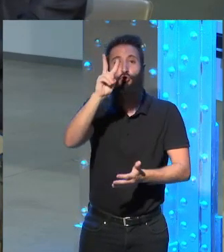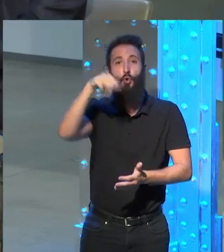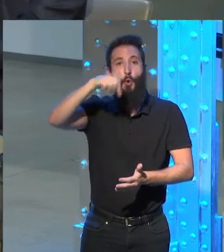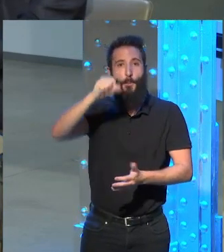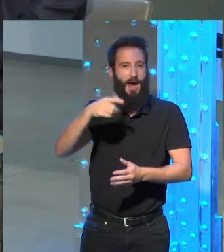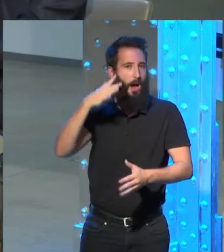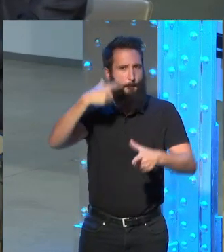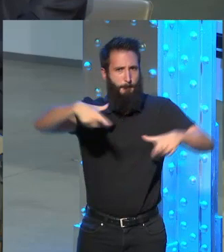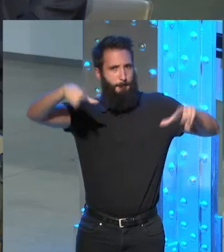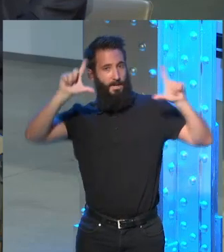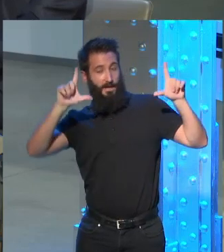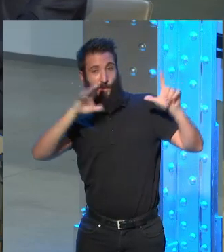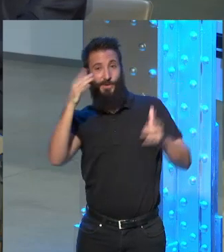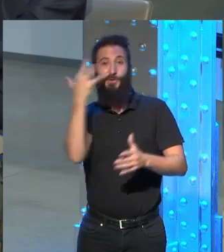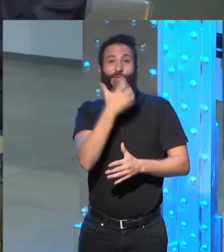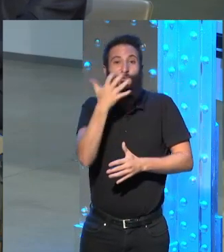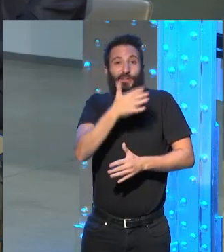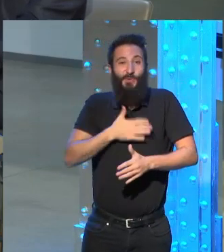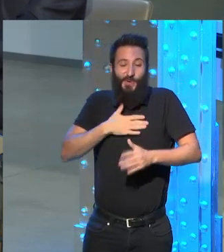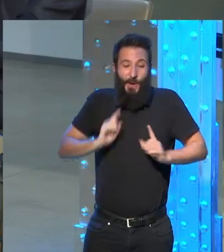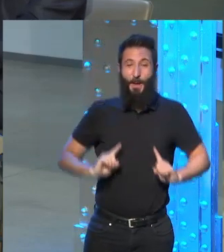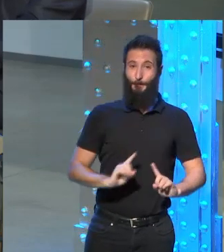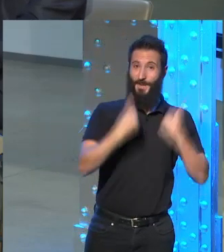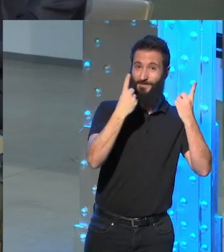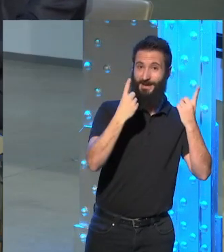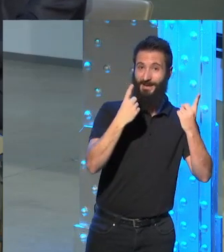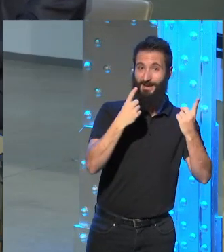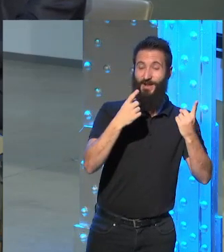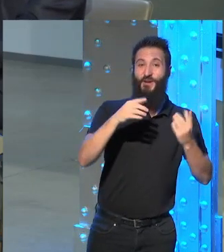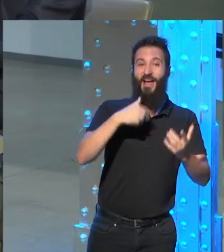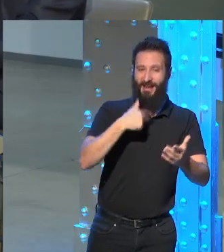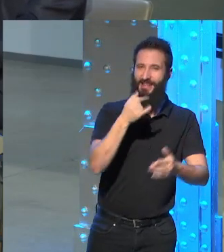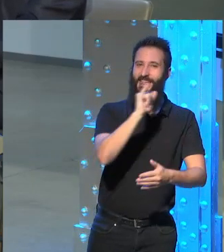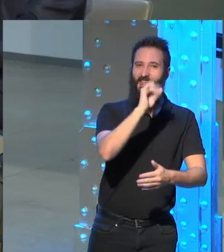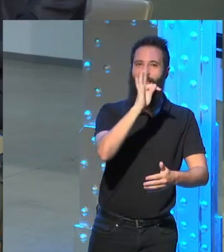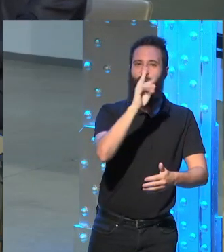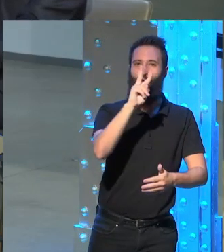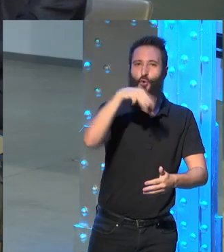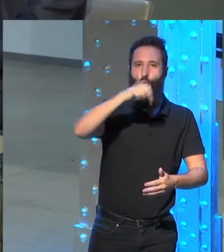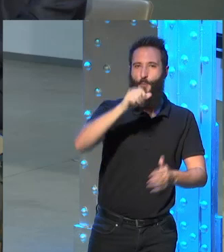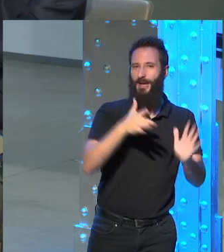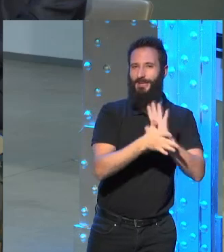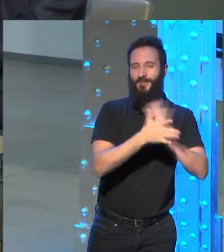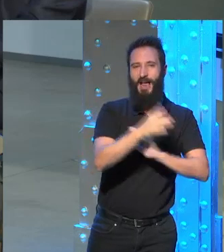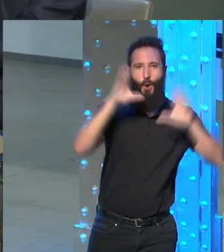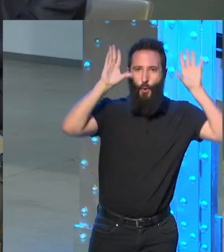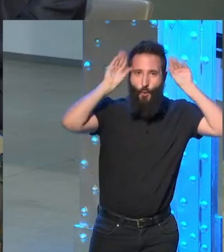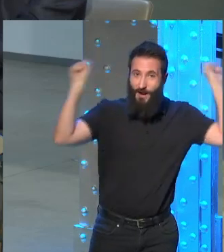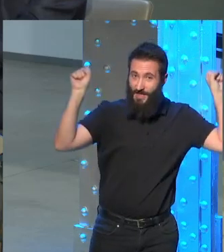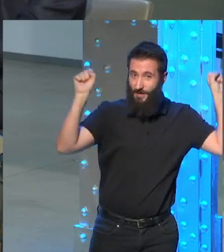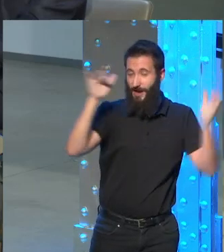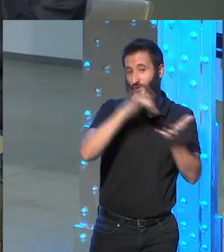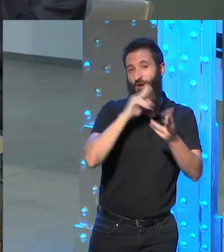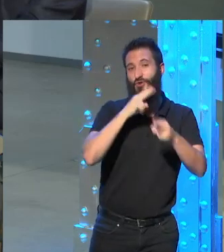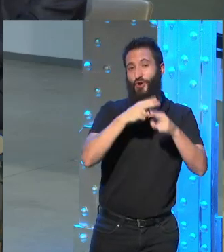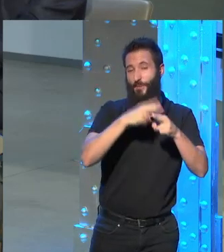aparece desde mis primeros cuentos los cuentos de los jefes en uno de los cuentos hay un personaje que es un guardia civil que se llama Lituma